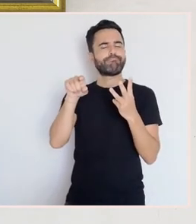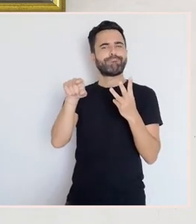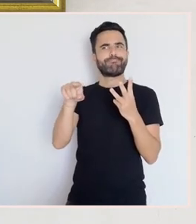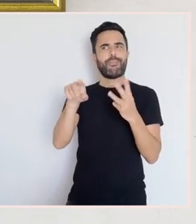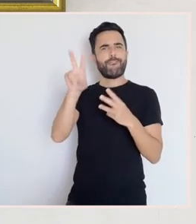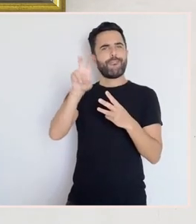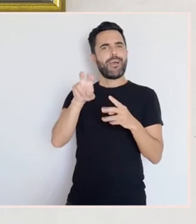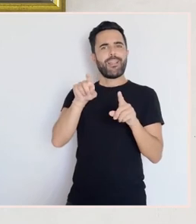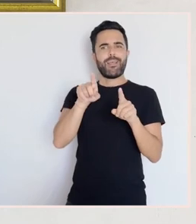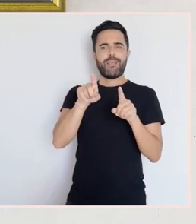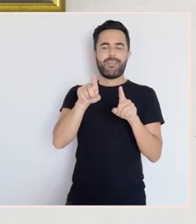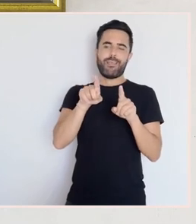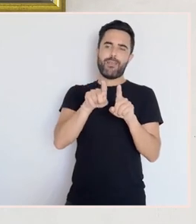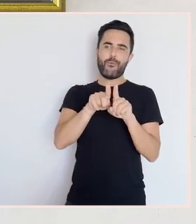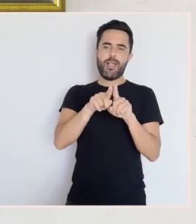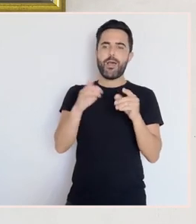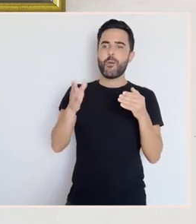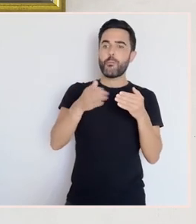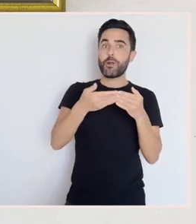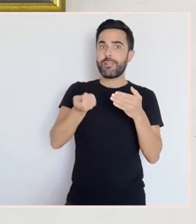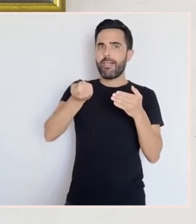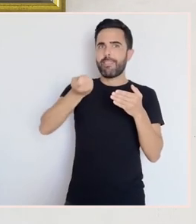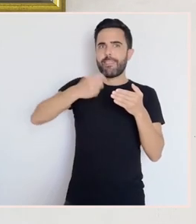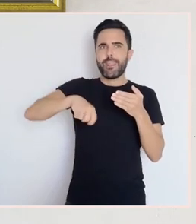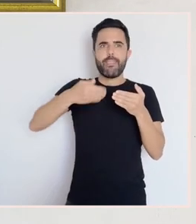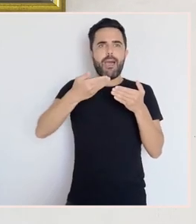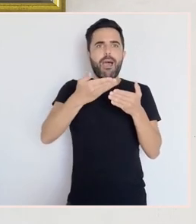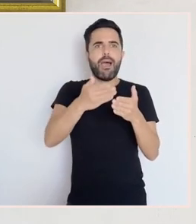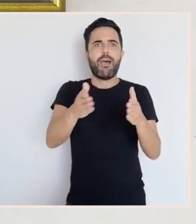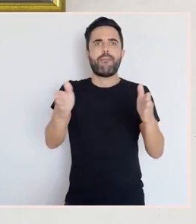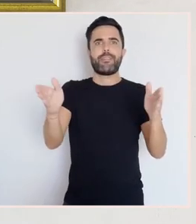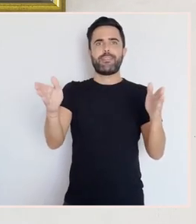colofón Manuel Colmeiro para abrir esta porta pechada.